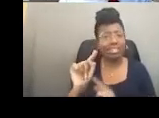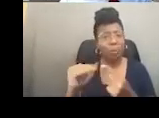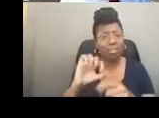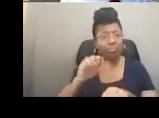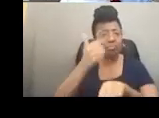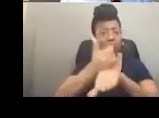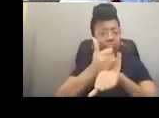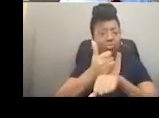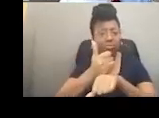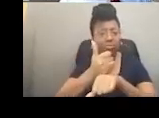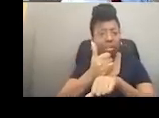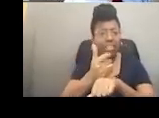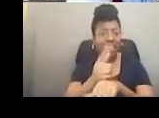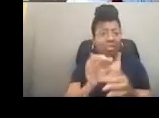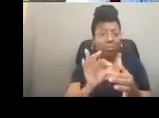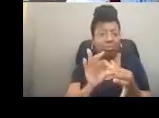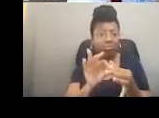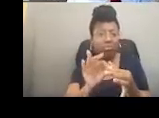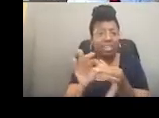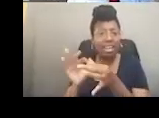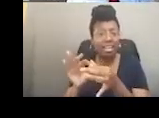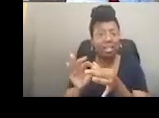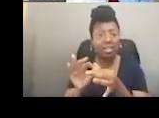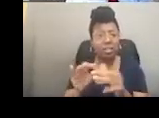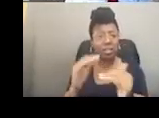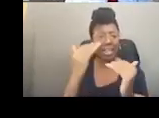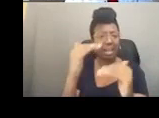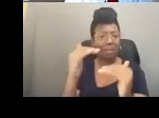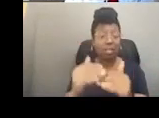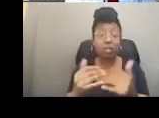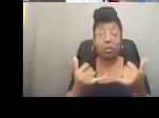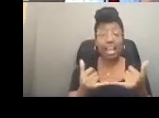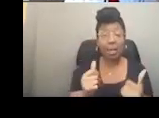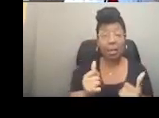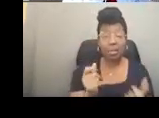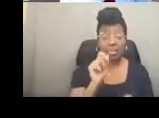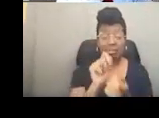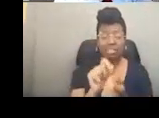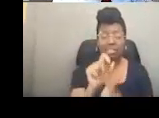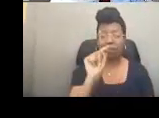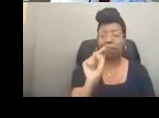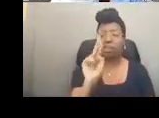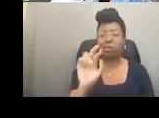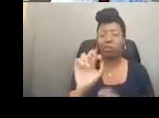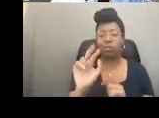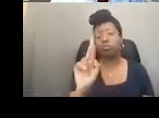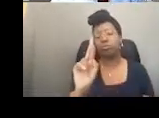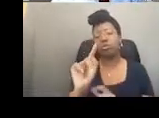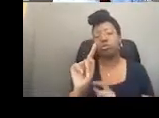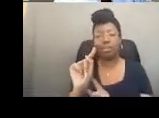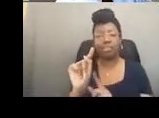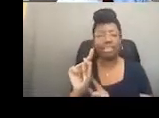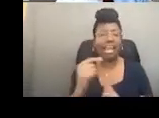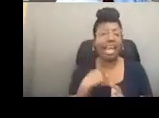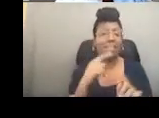establece un fideicomiso, cuenta para el límite del fideicomiso al que vamos a hablar son las excepciones a la